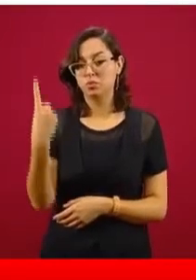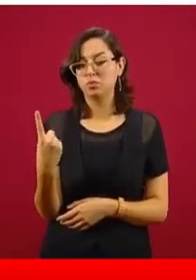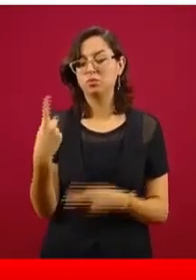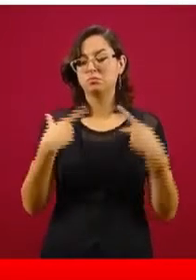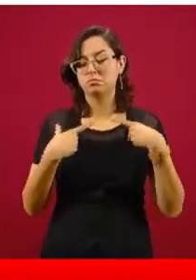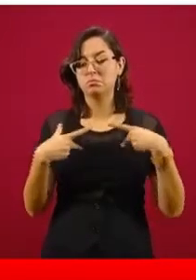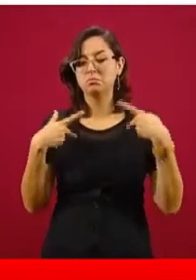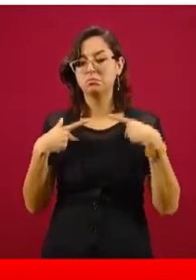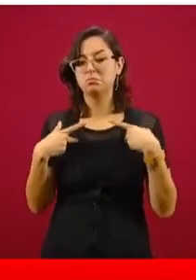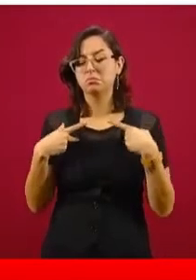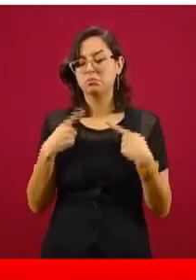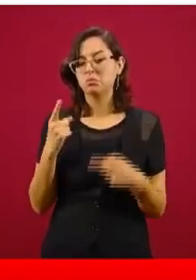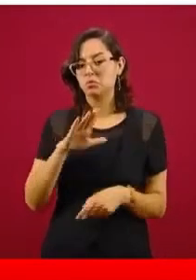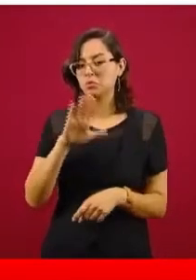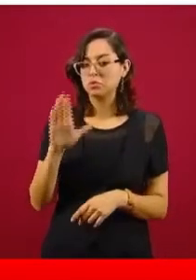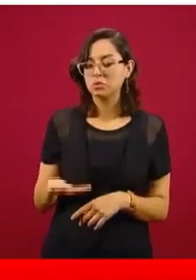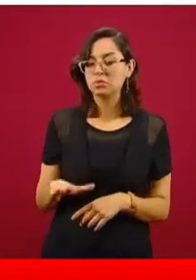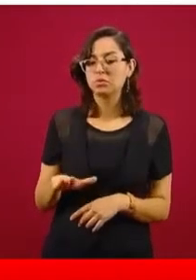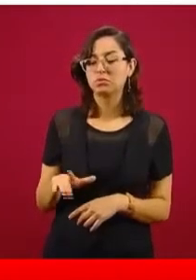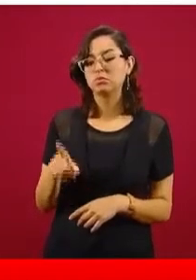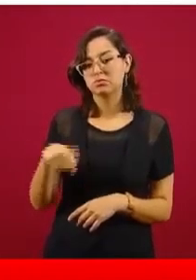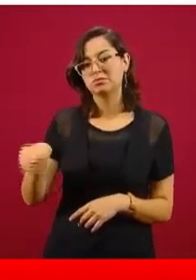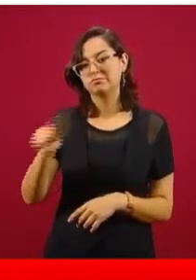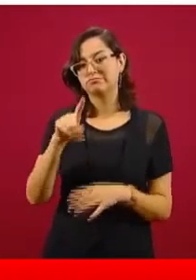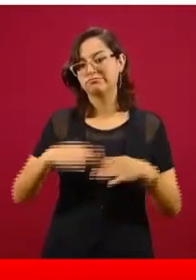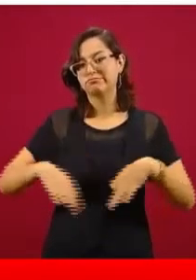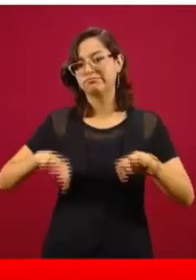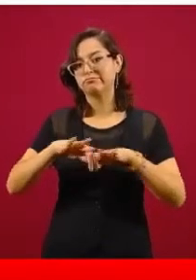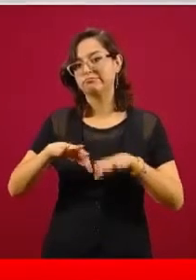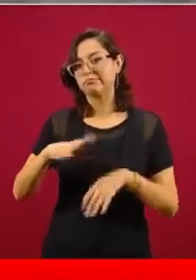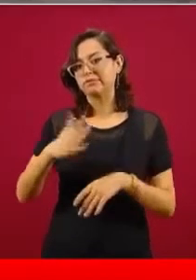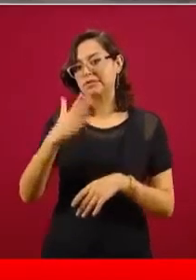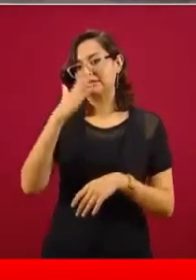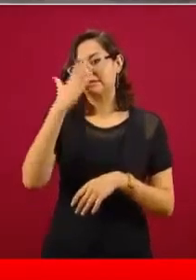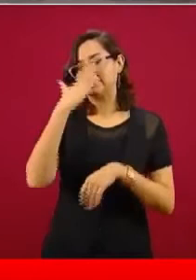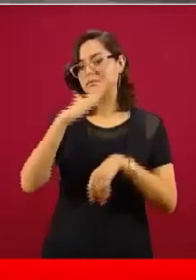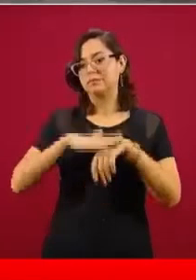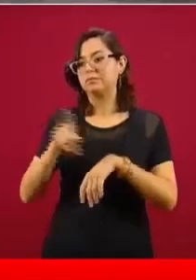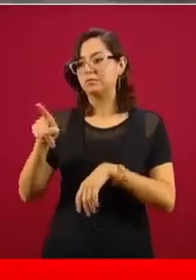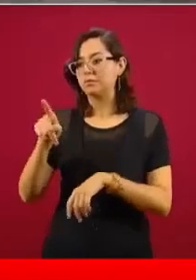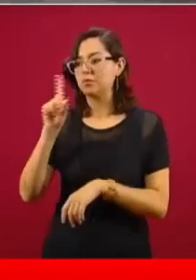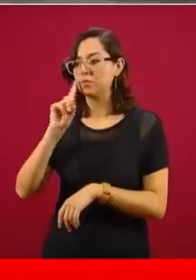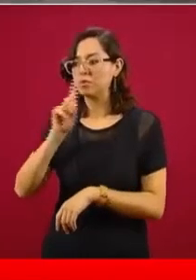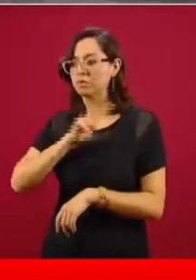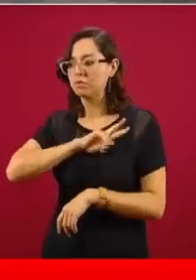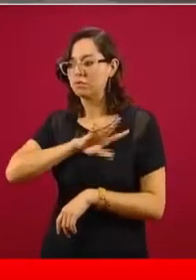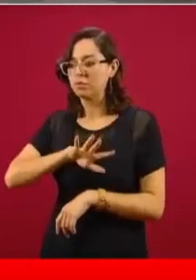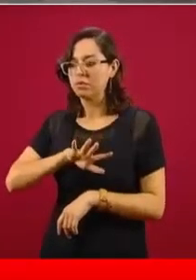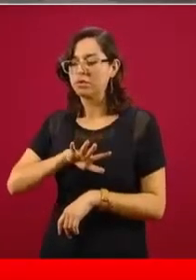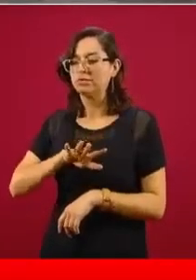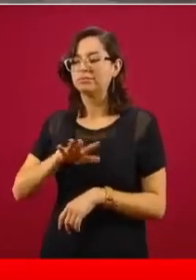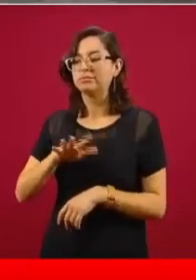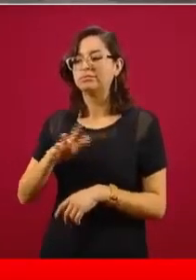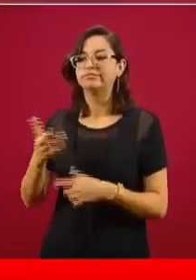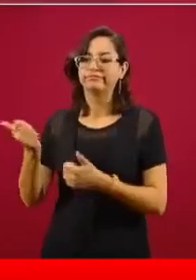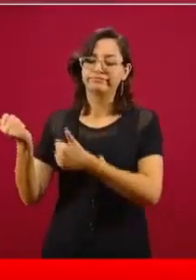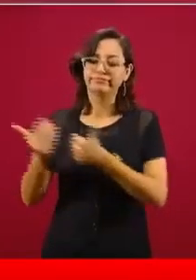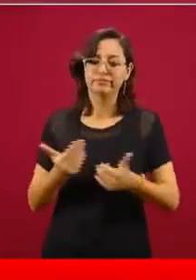importante en Cusco, que la viuda fue trasladada con apoyo de la Fuerza Aérea a Mérida.